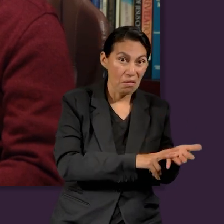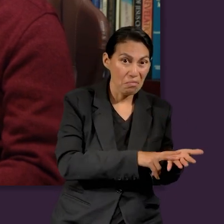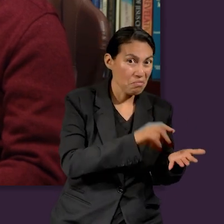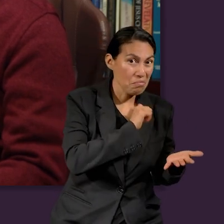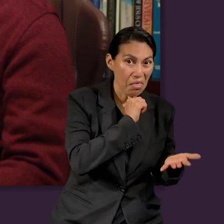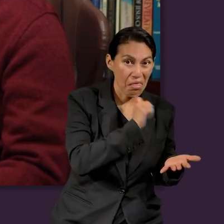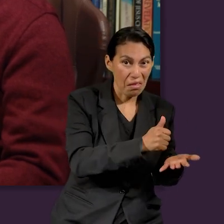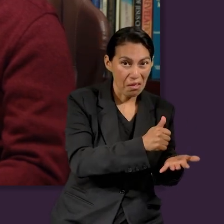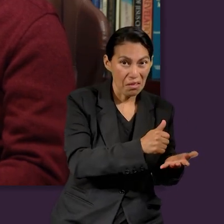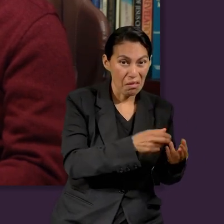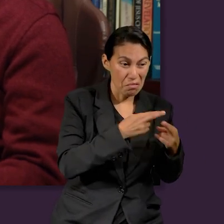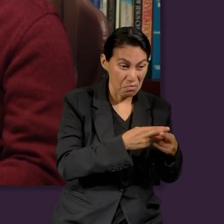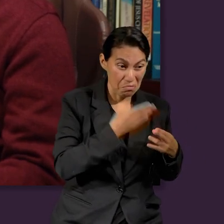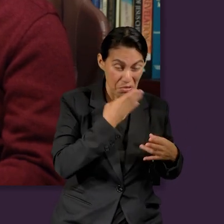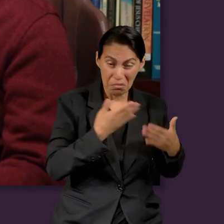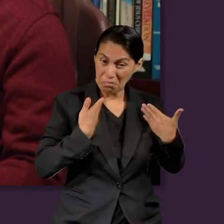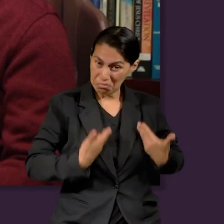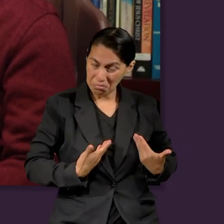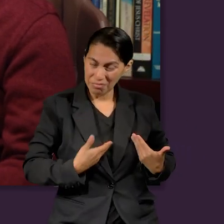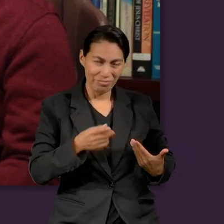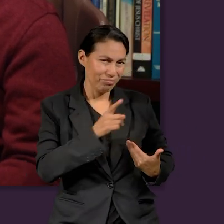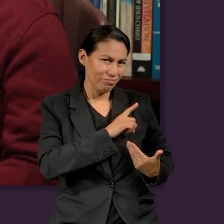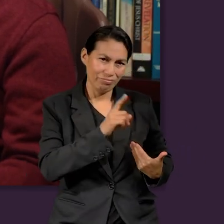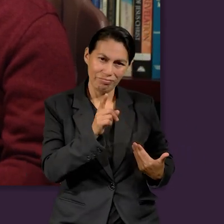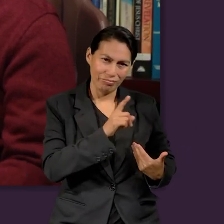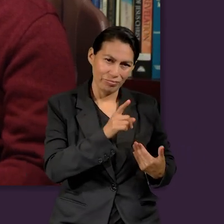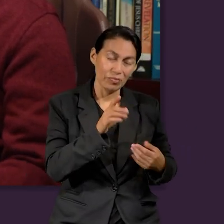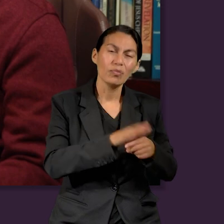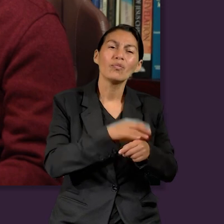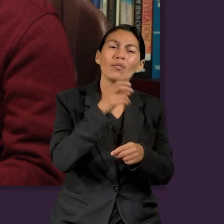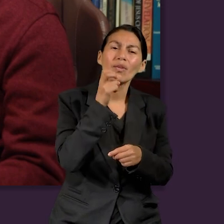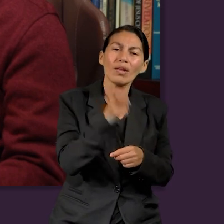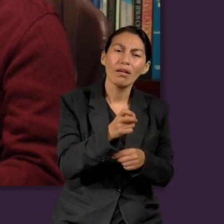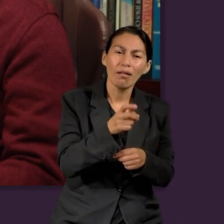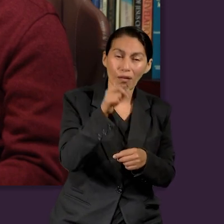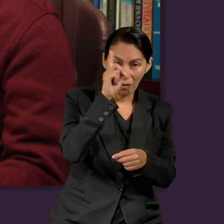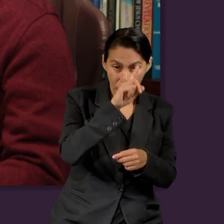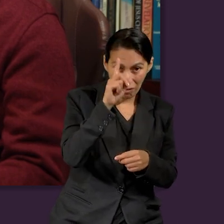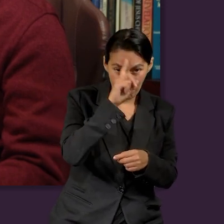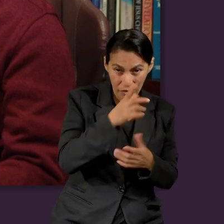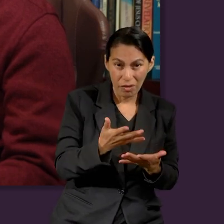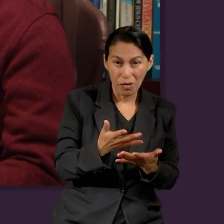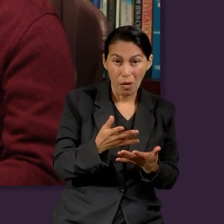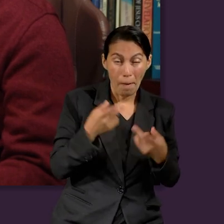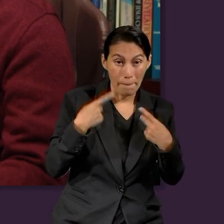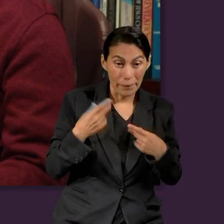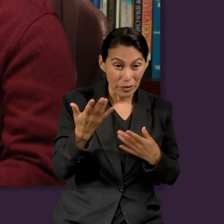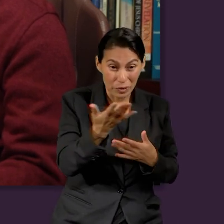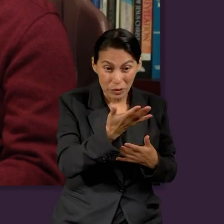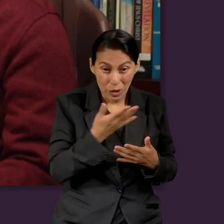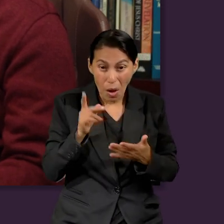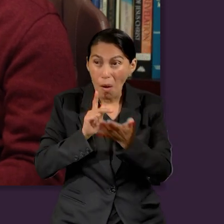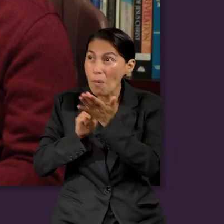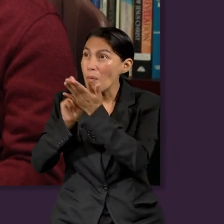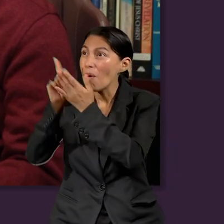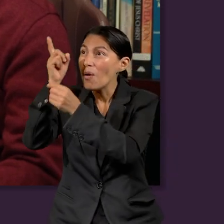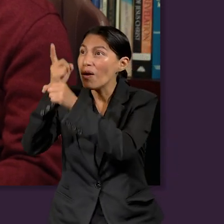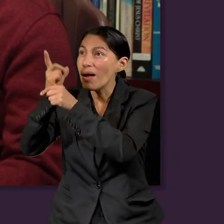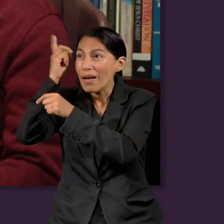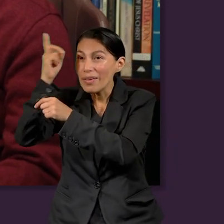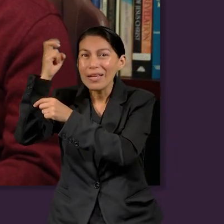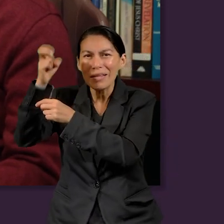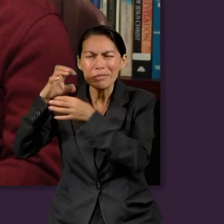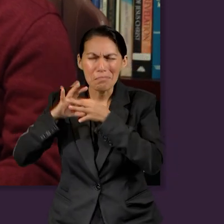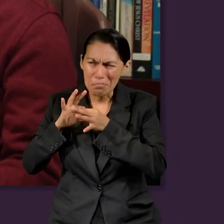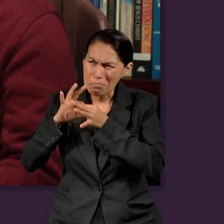satisfacerse plenamente. Por eso, la recomendación es que el que hace a voluntad de Dios, permanece